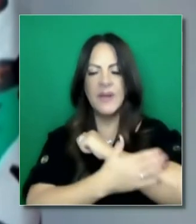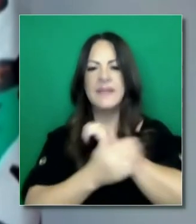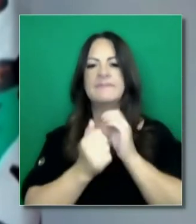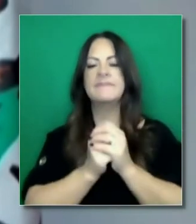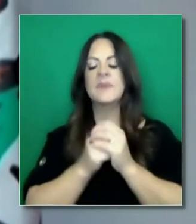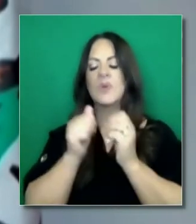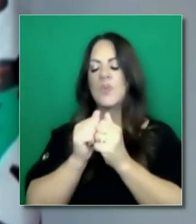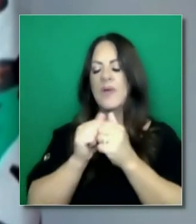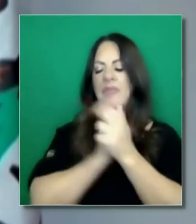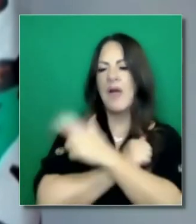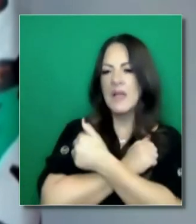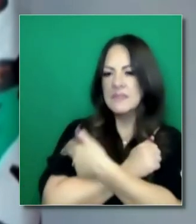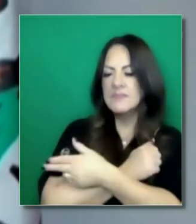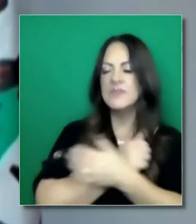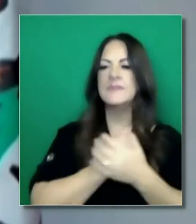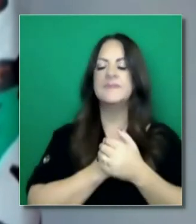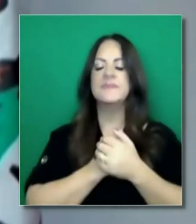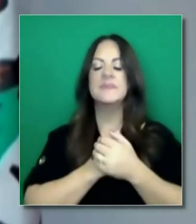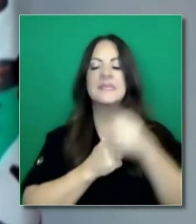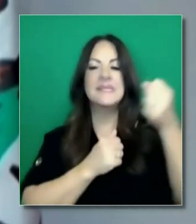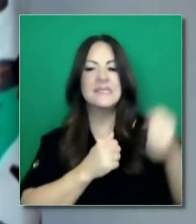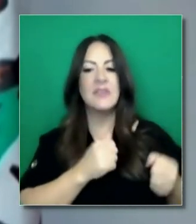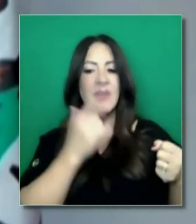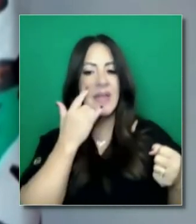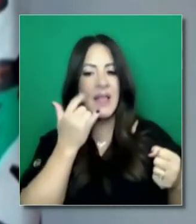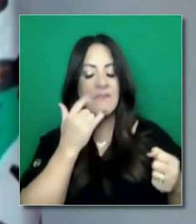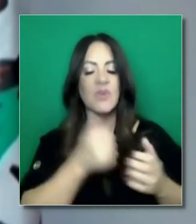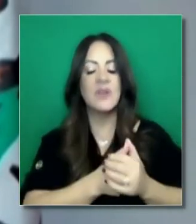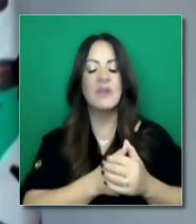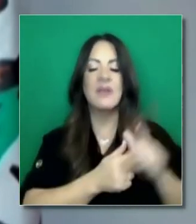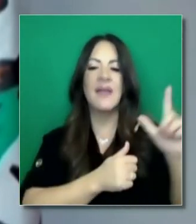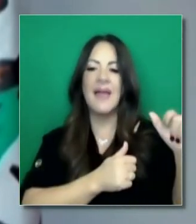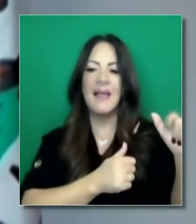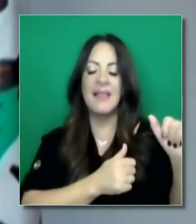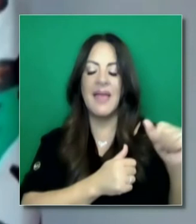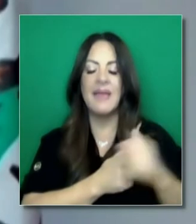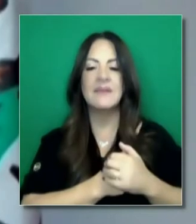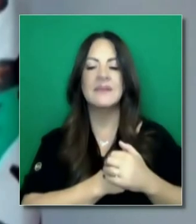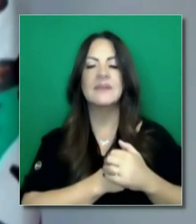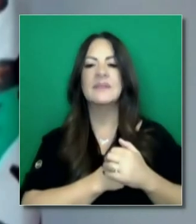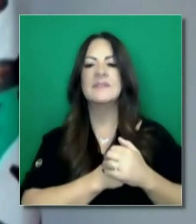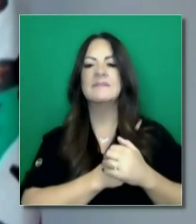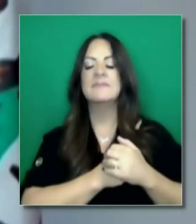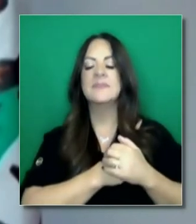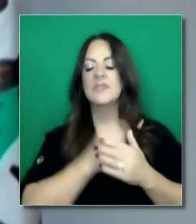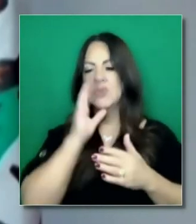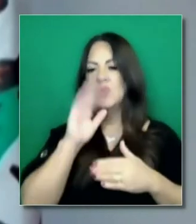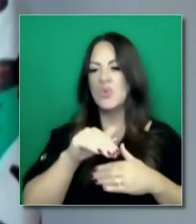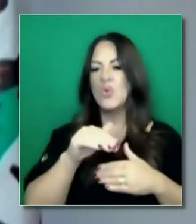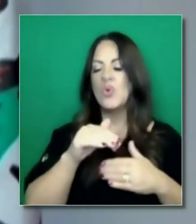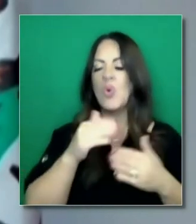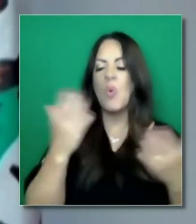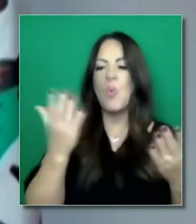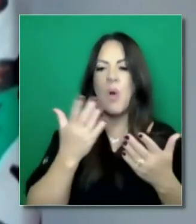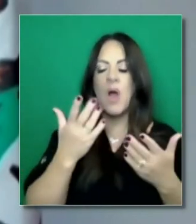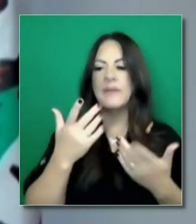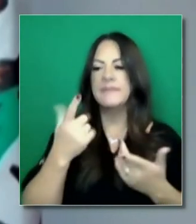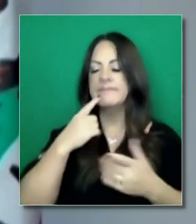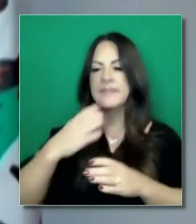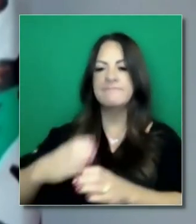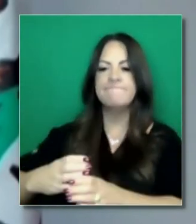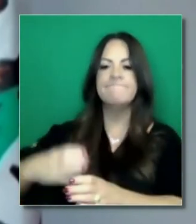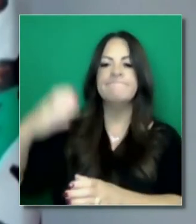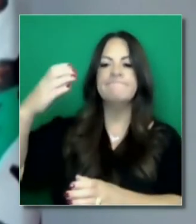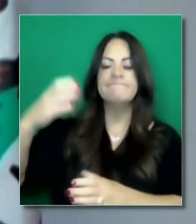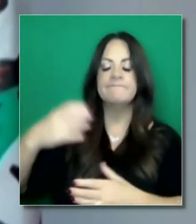como mencionó el gobernador, específicamente en el sur de California, en el condado de Los Ángeles, no solamente lidiar con el